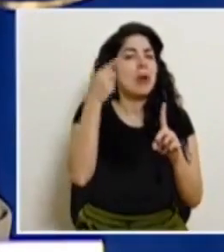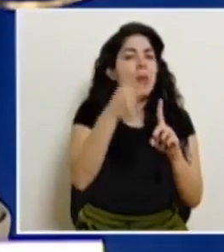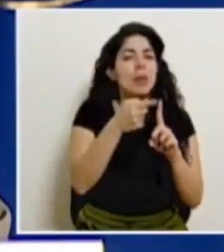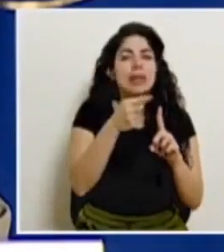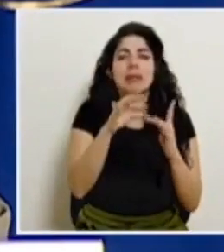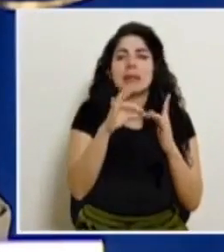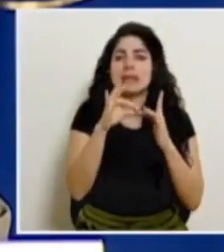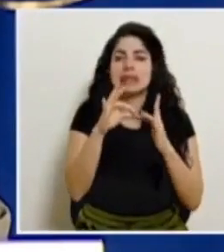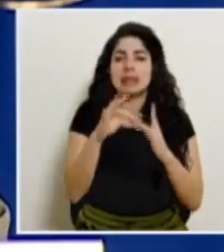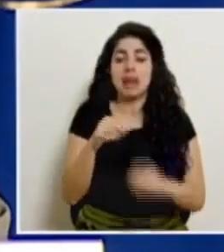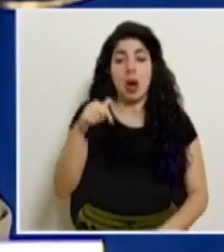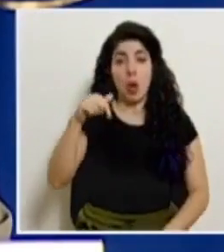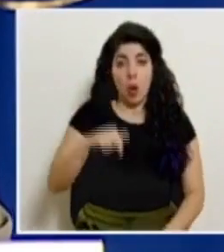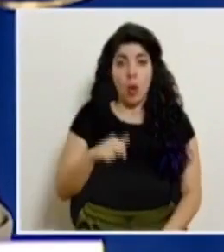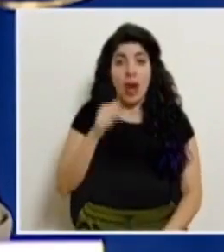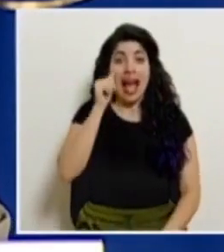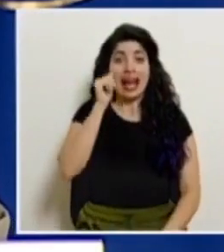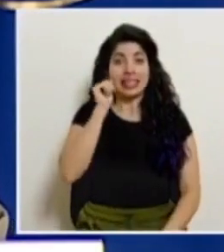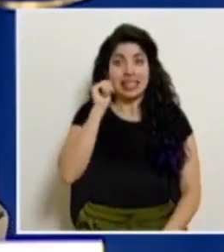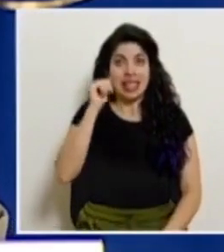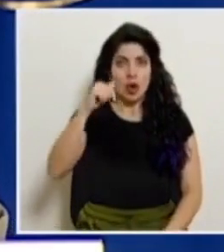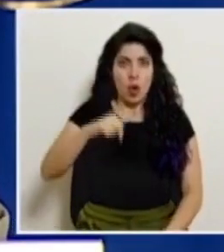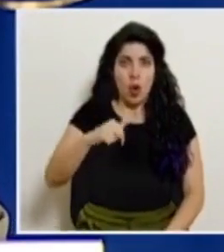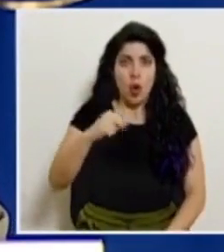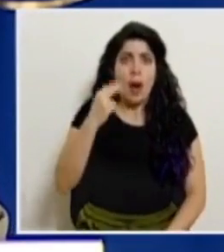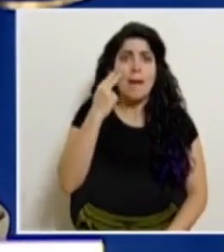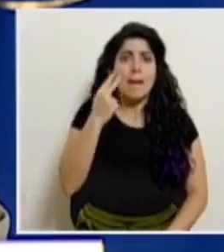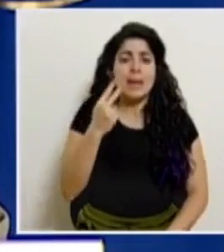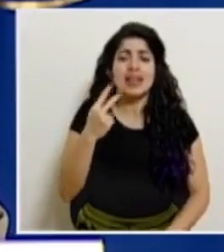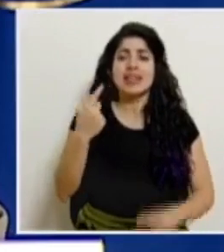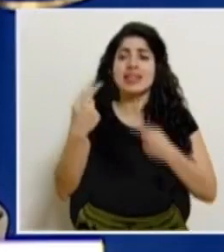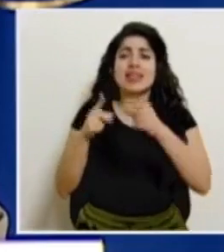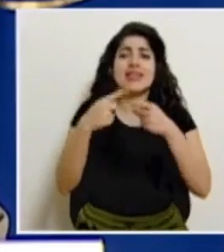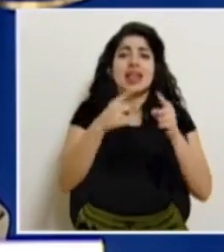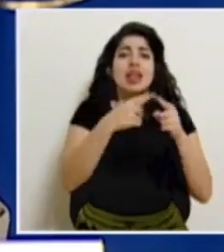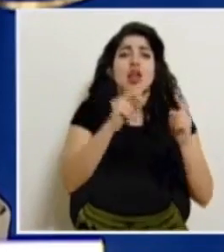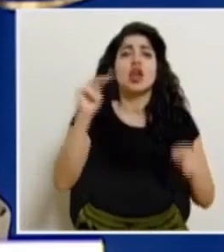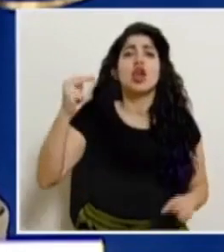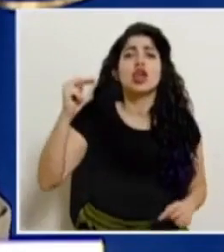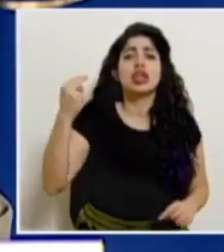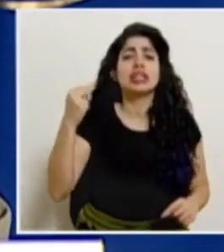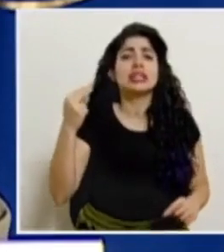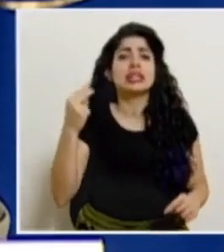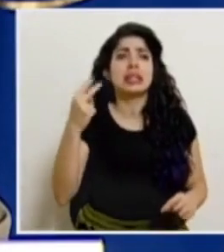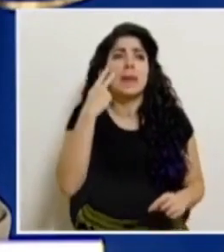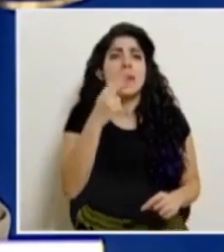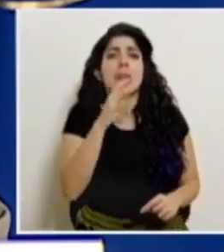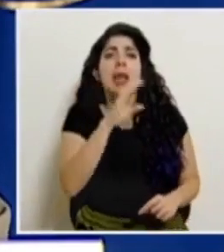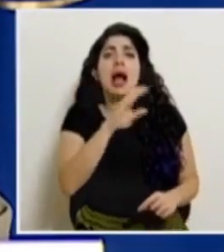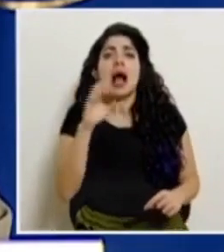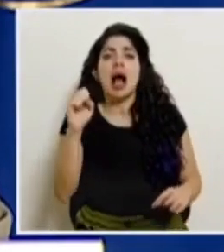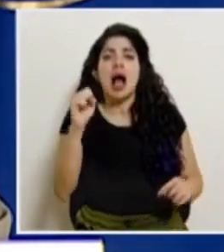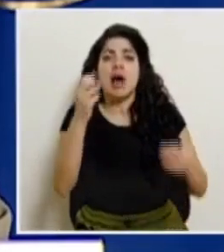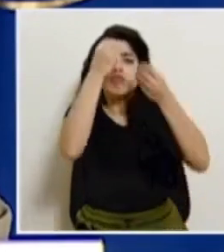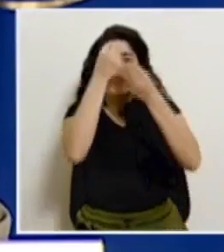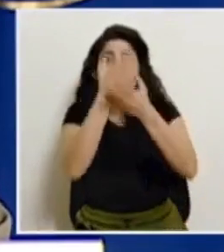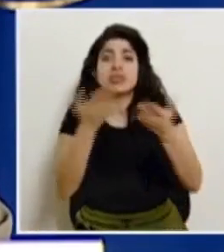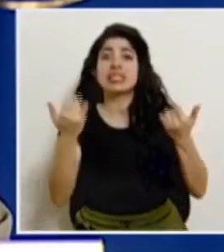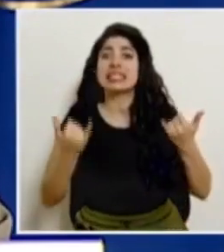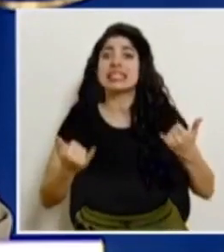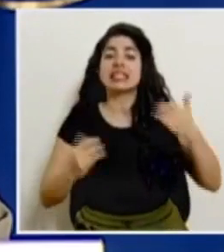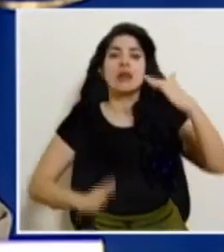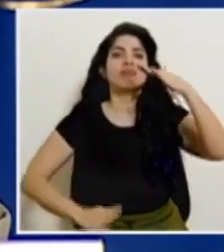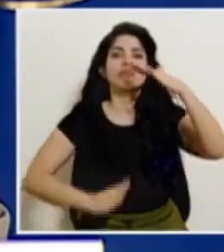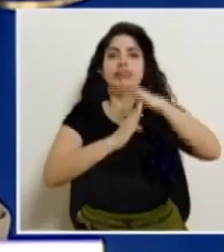Hoy, hoy hemos visto en diferentes medios noticiosos como la Caja ha anunciado que llegamos al